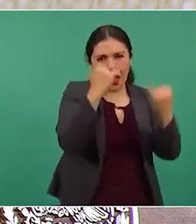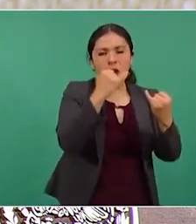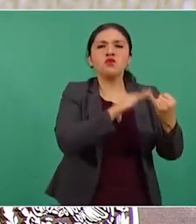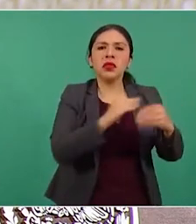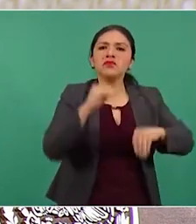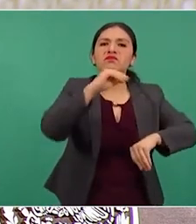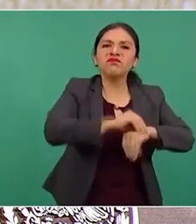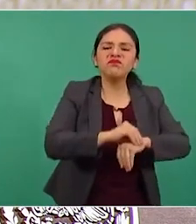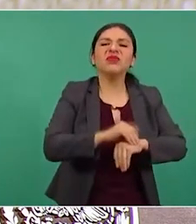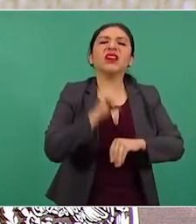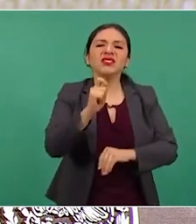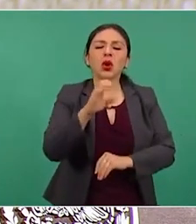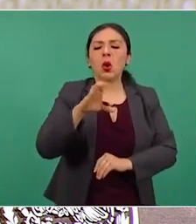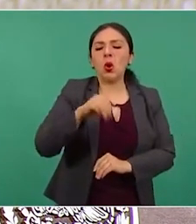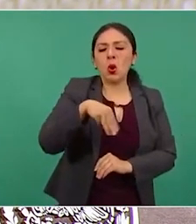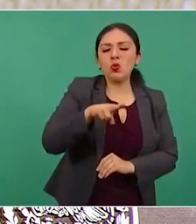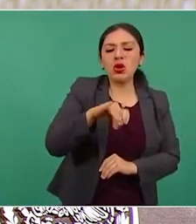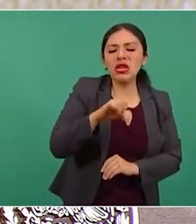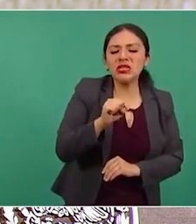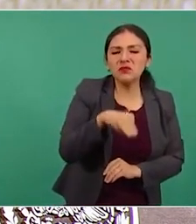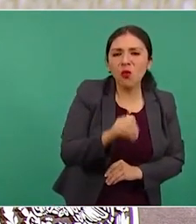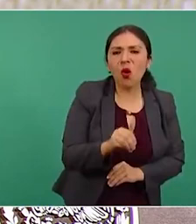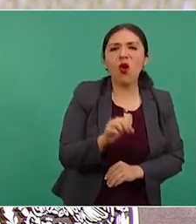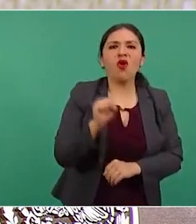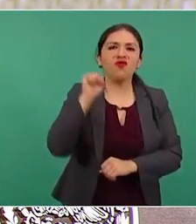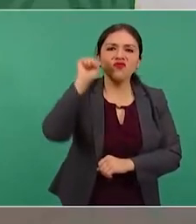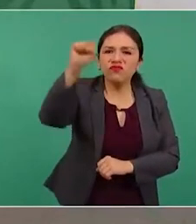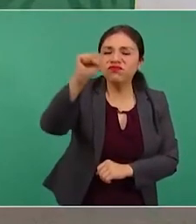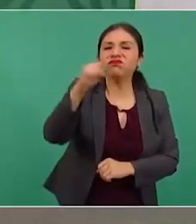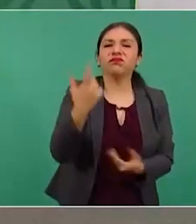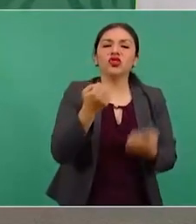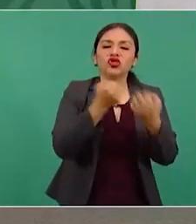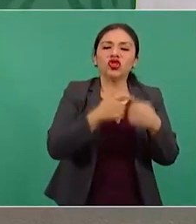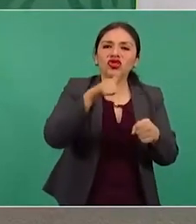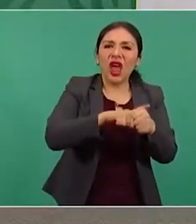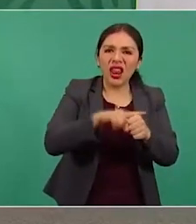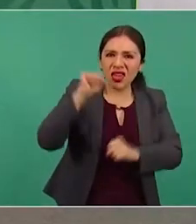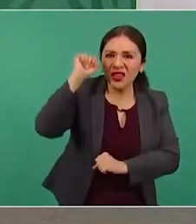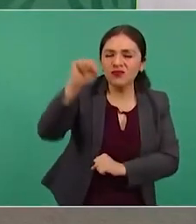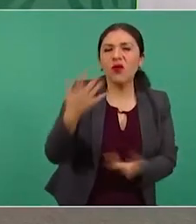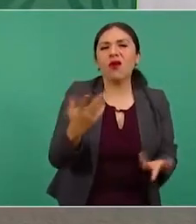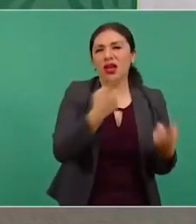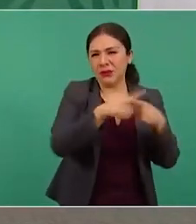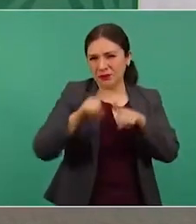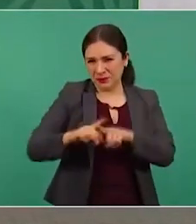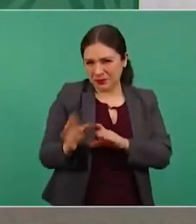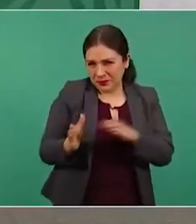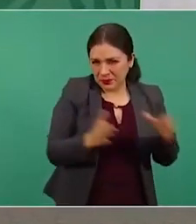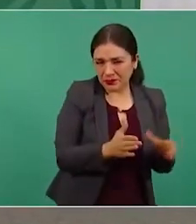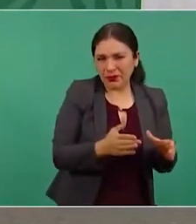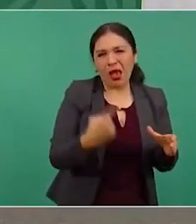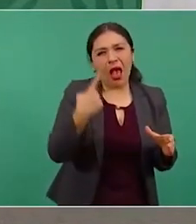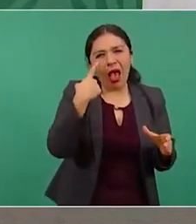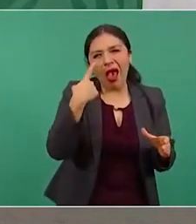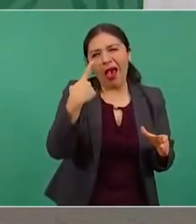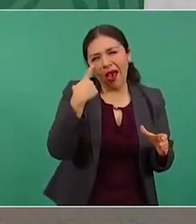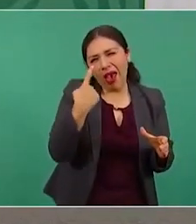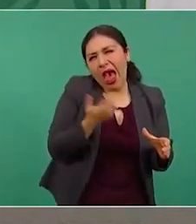comunismo, el socialismo, lo que suelen